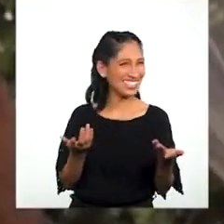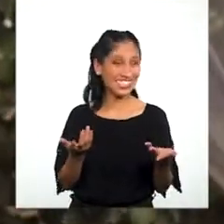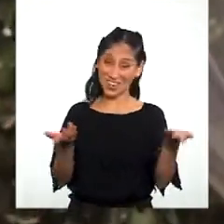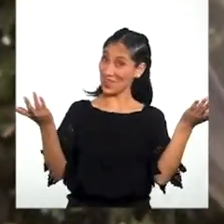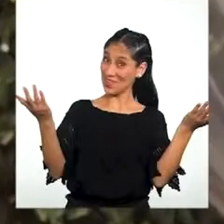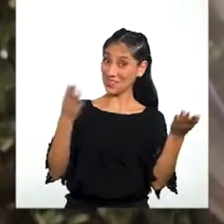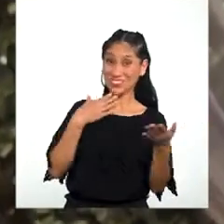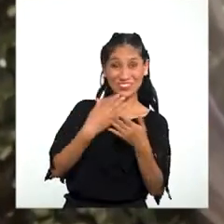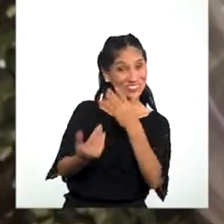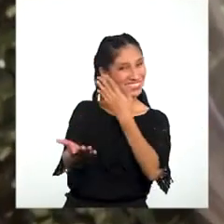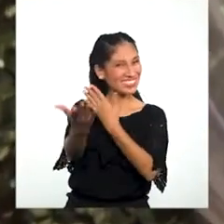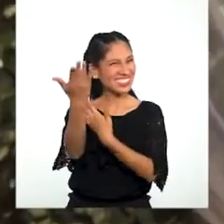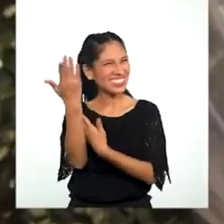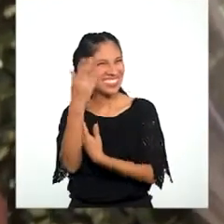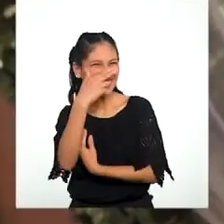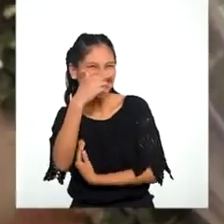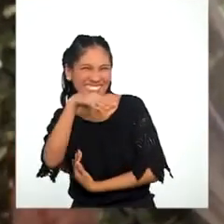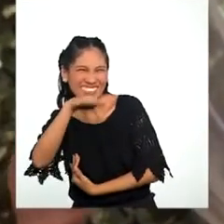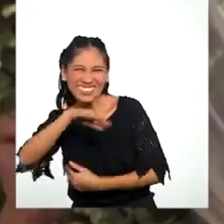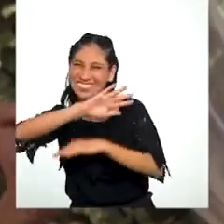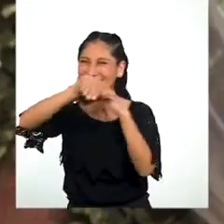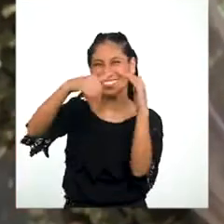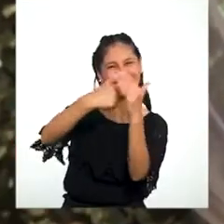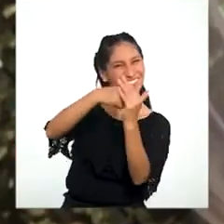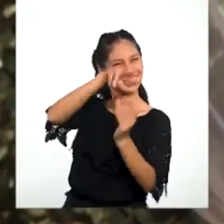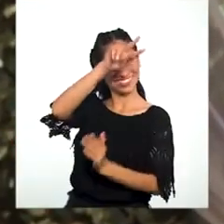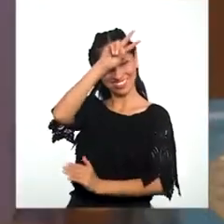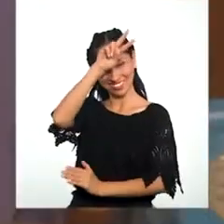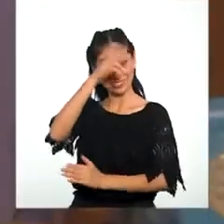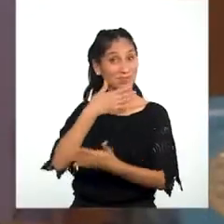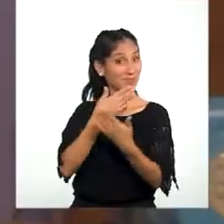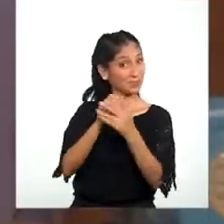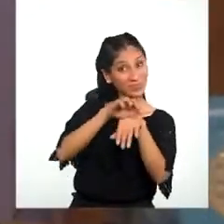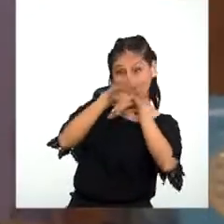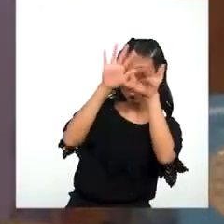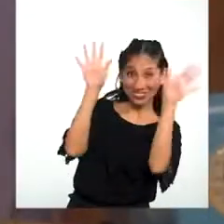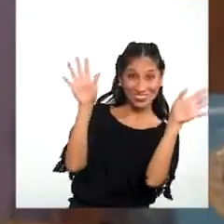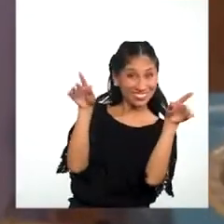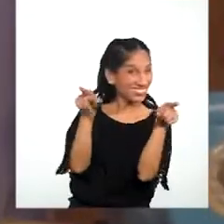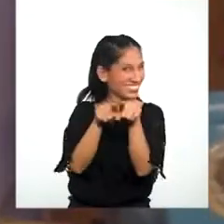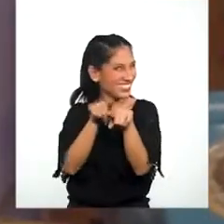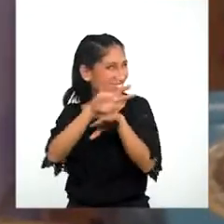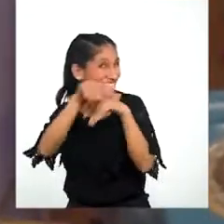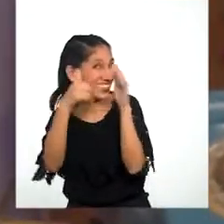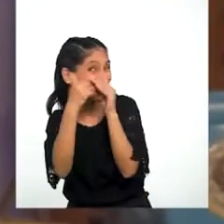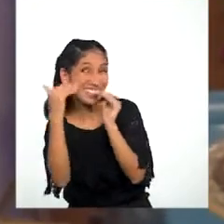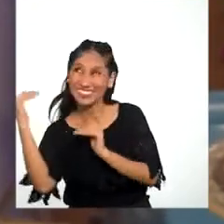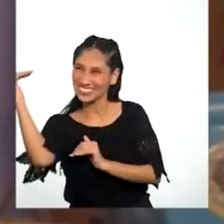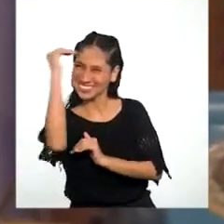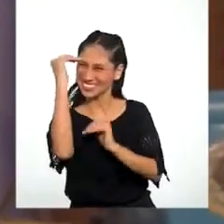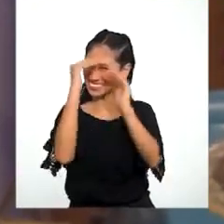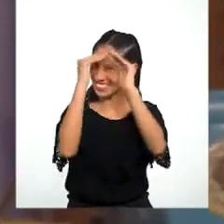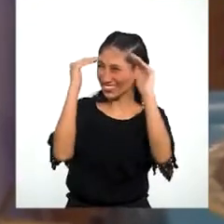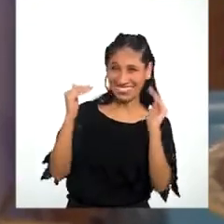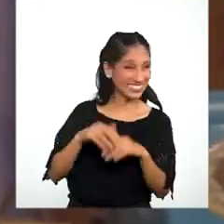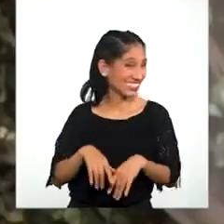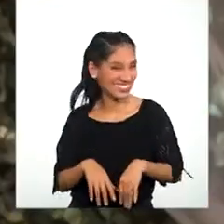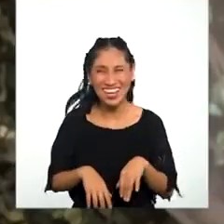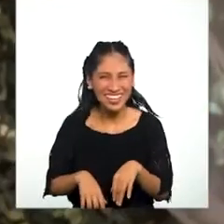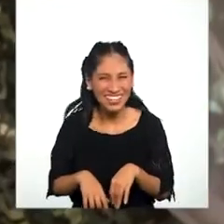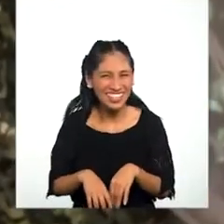¡Muy buenos días, niñas y niños de todo el Perú! ¡Buenos días también para todos los adultos de la casa!